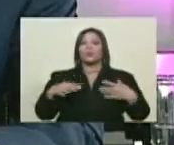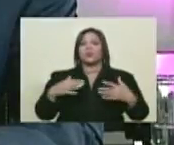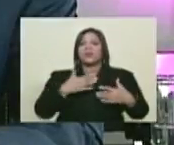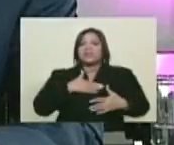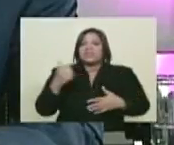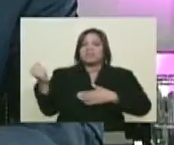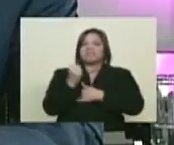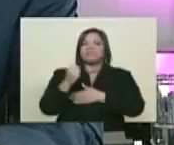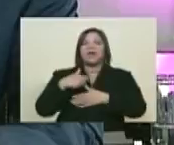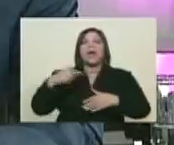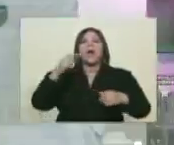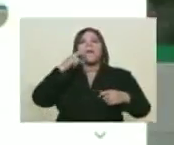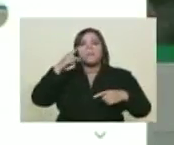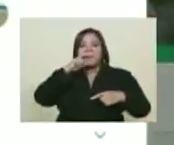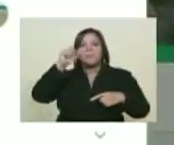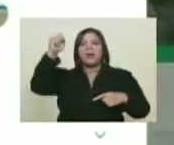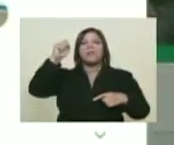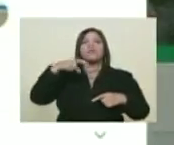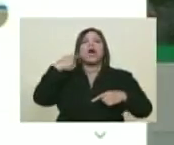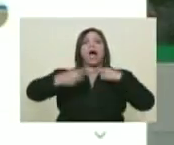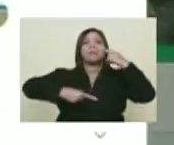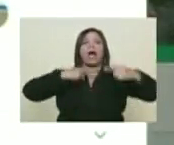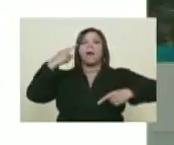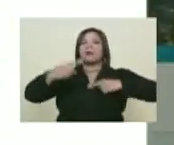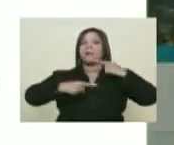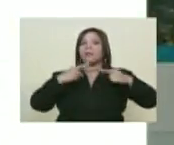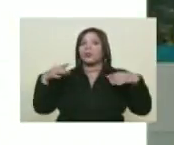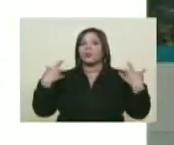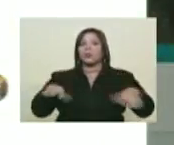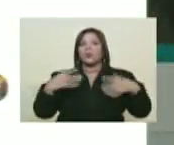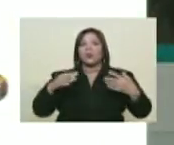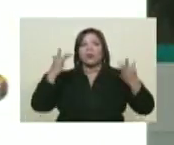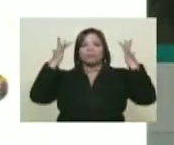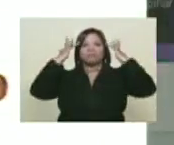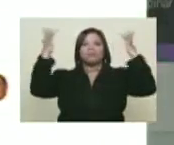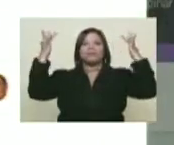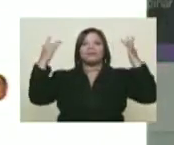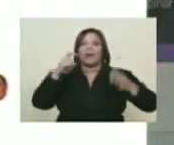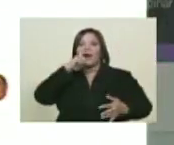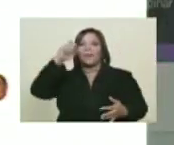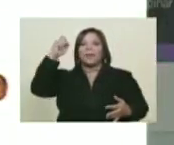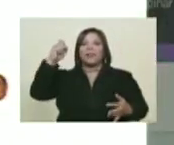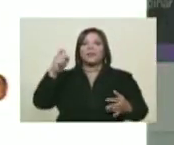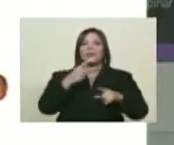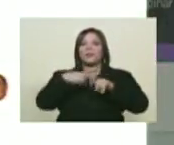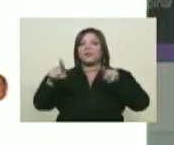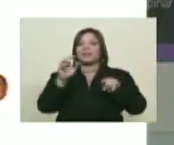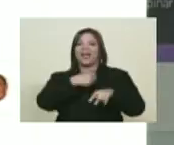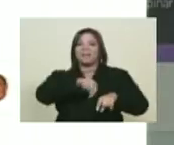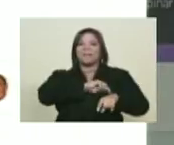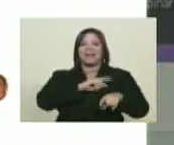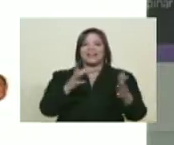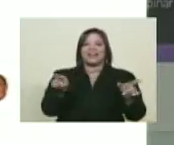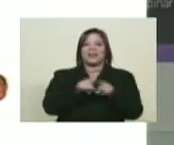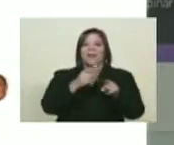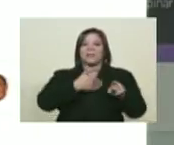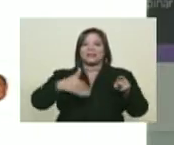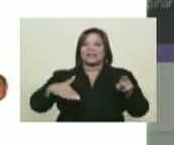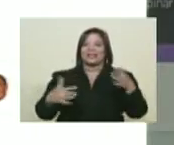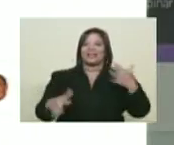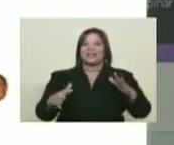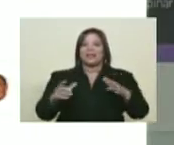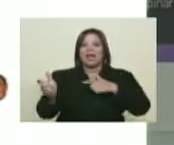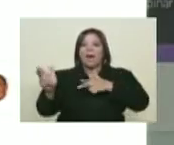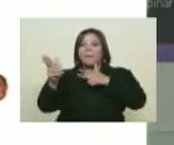queráis, pero Maduro argumentando al lado de Rajoy es Albert Einstein, dice la hipógrifa, una usuaria de Twitter. La